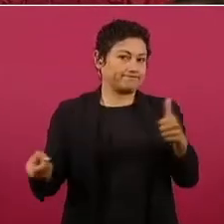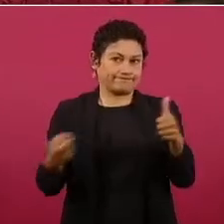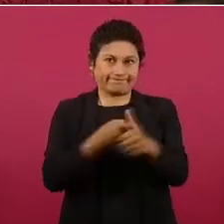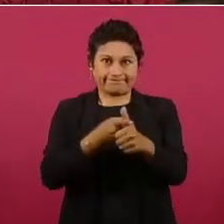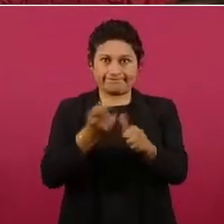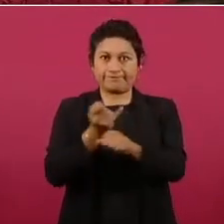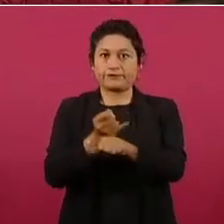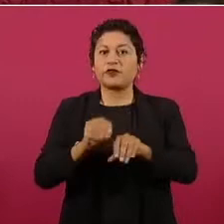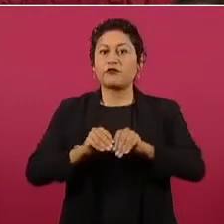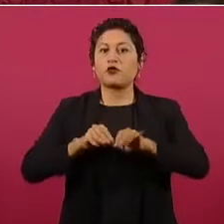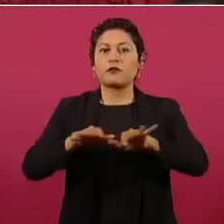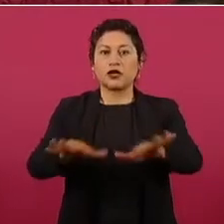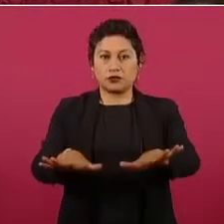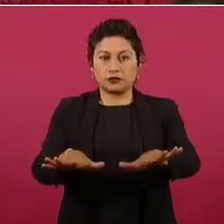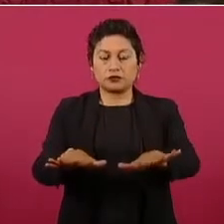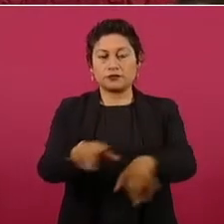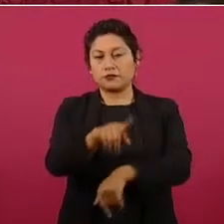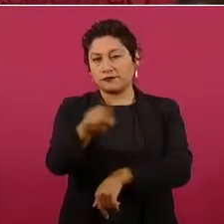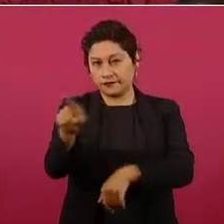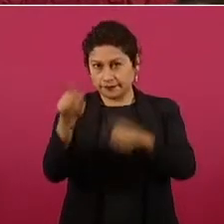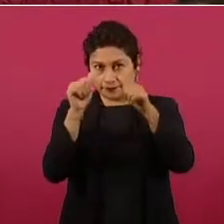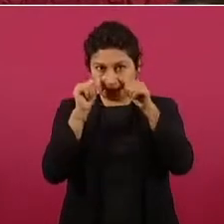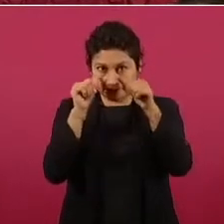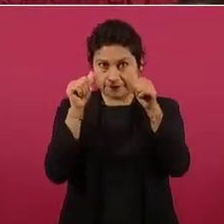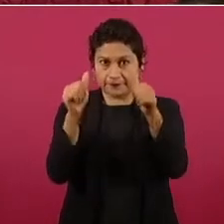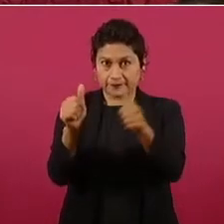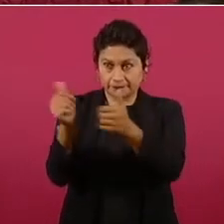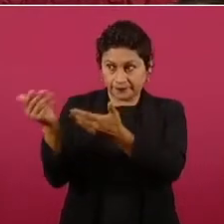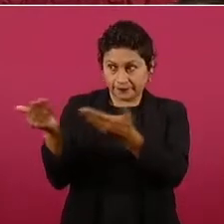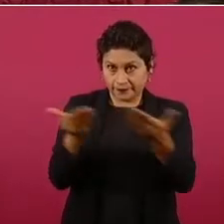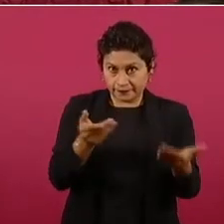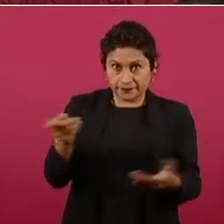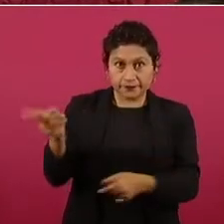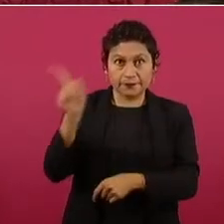menos comisiones para que hagan llegar los recursos a sus familias.